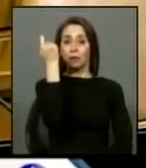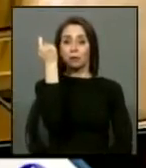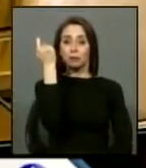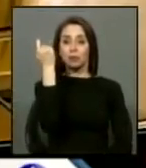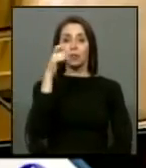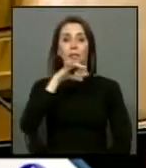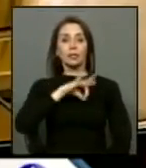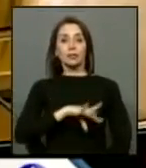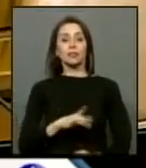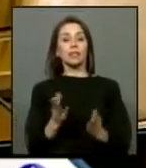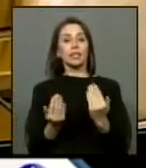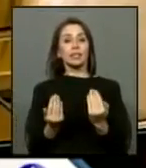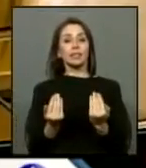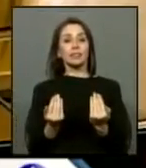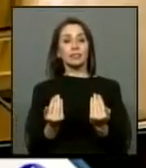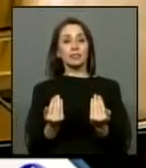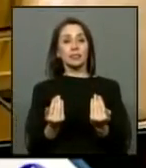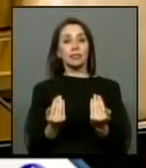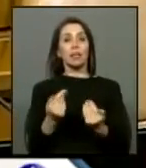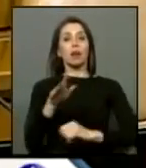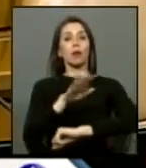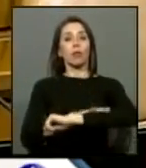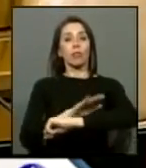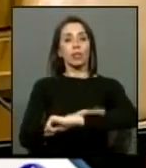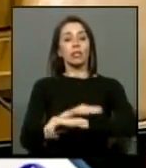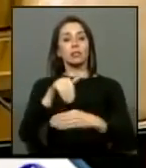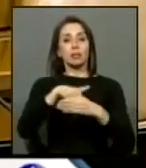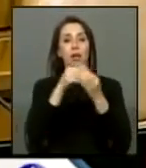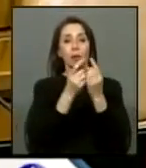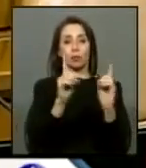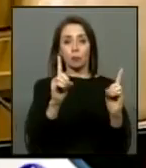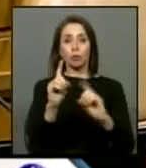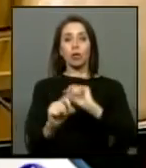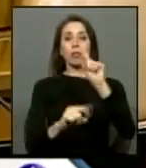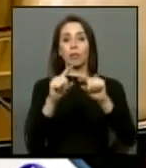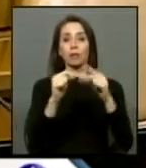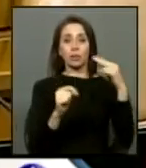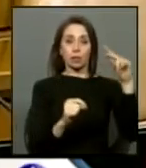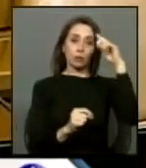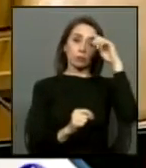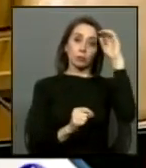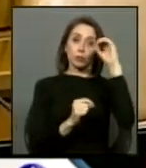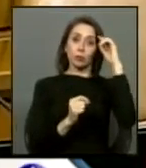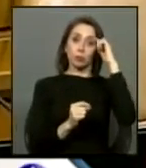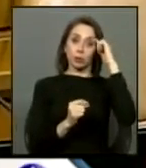Chile necesita una derecha democrática que defienda sus convicciones